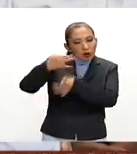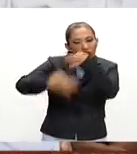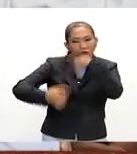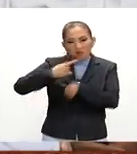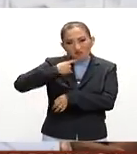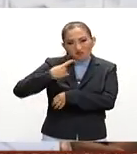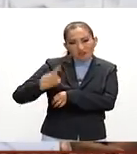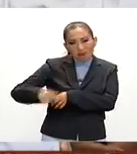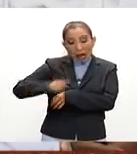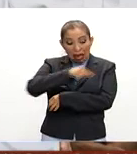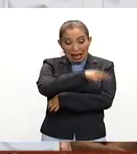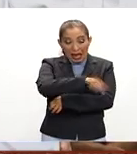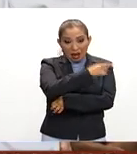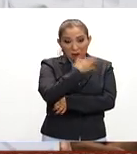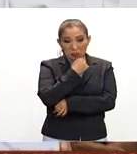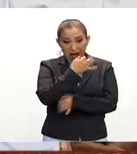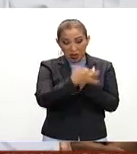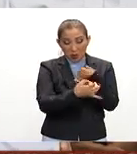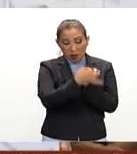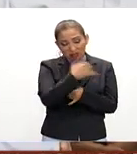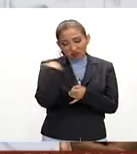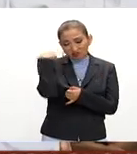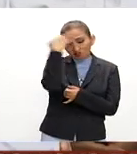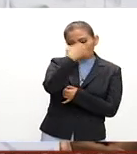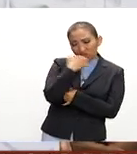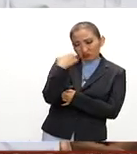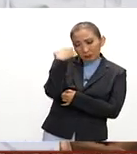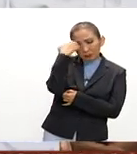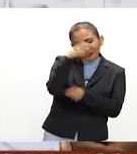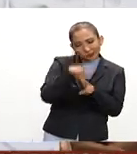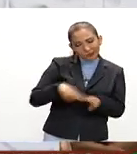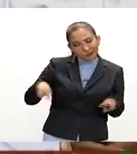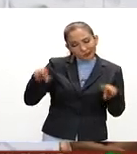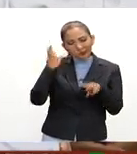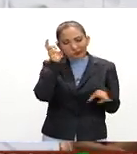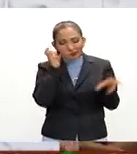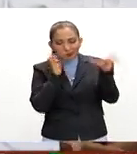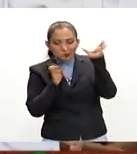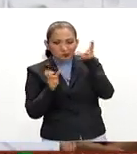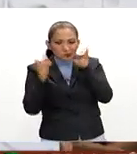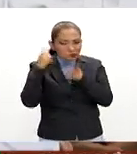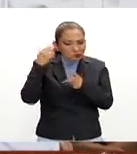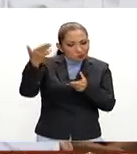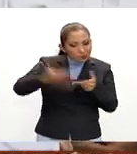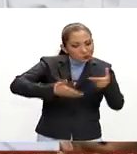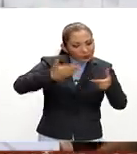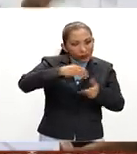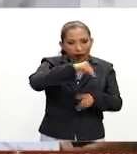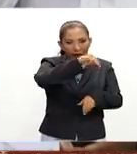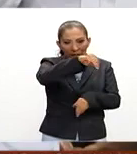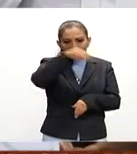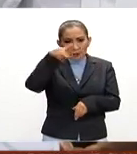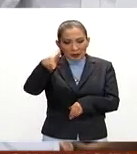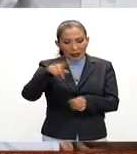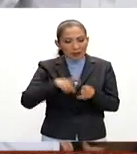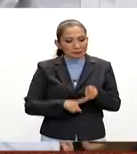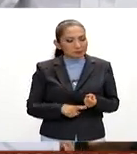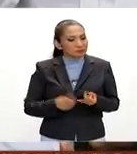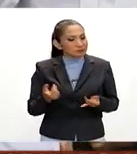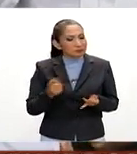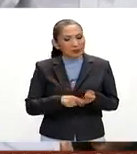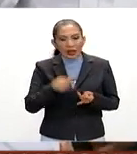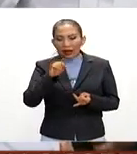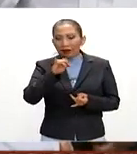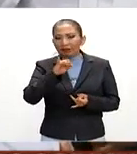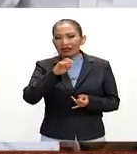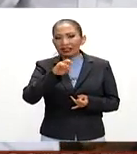Y el juez, después de un análisis, de haber escuchado al Ministerio Público y a